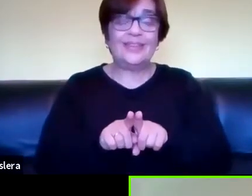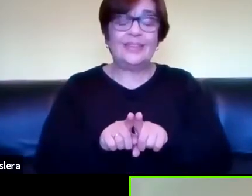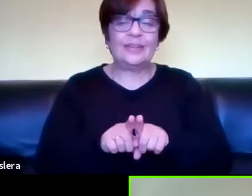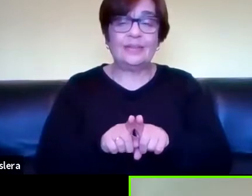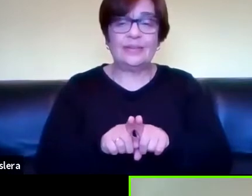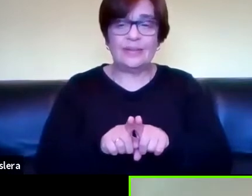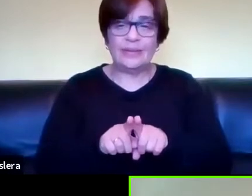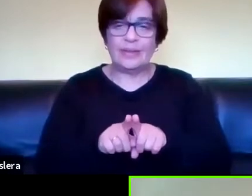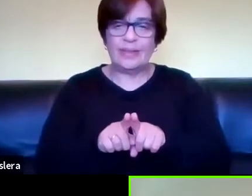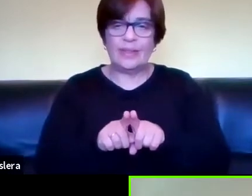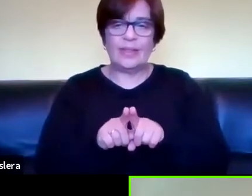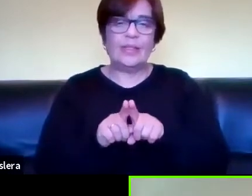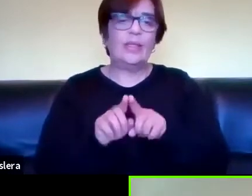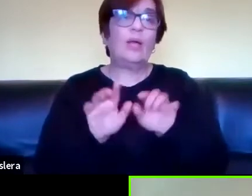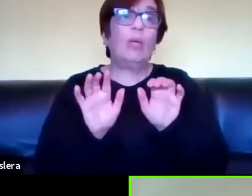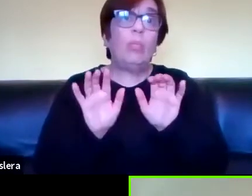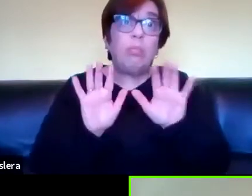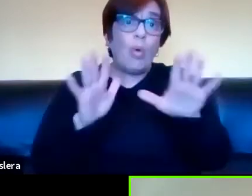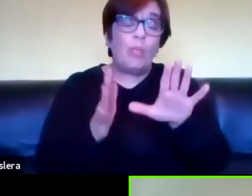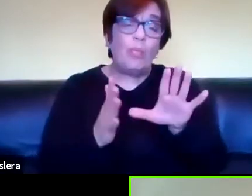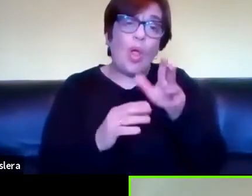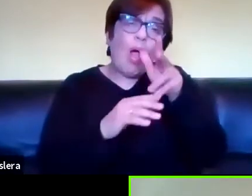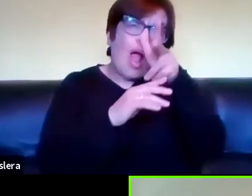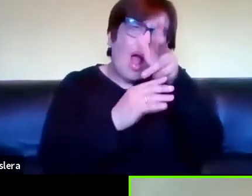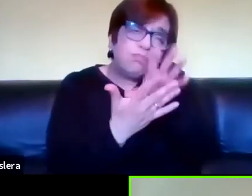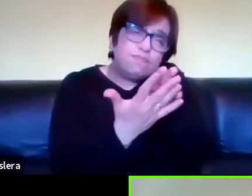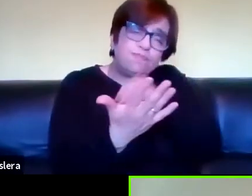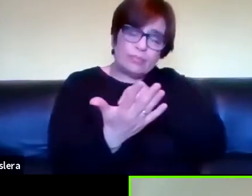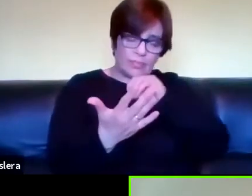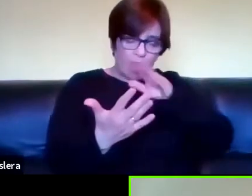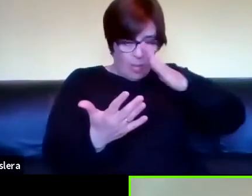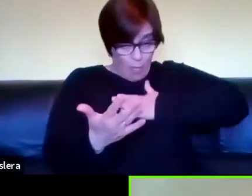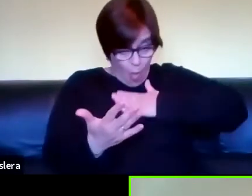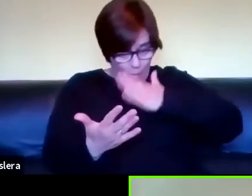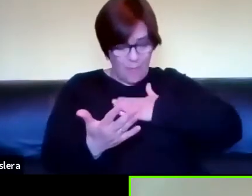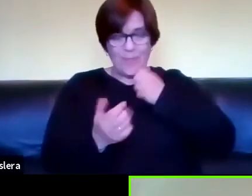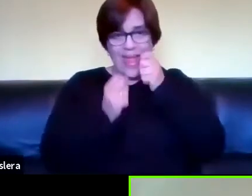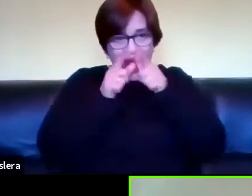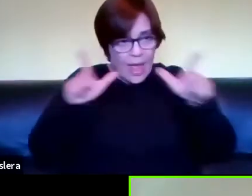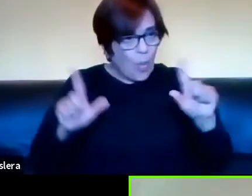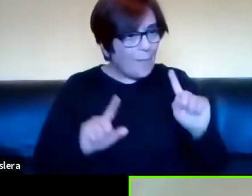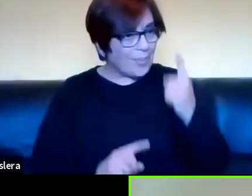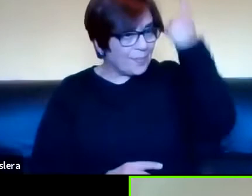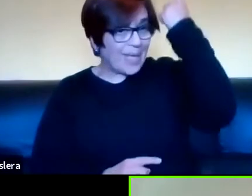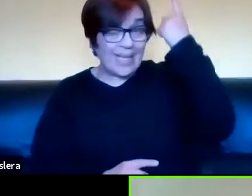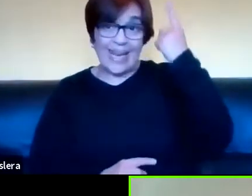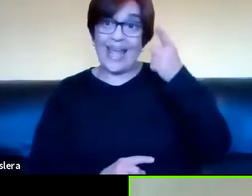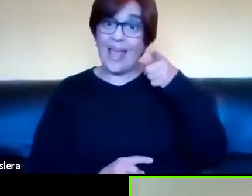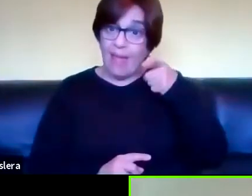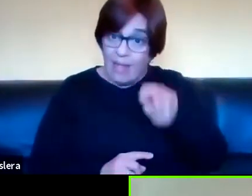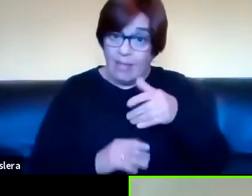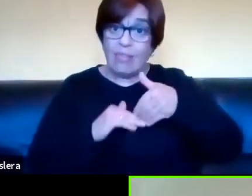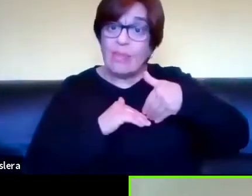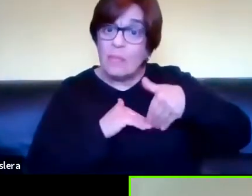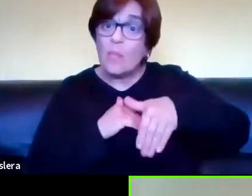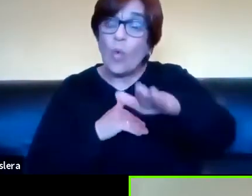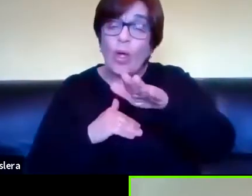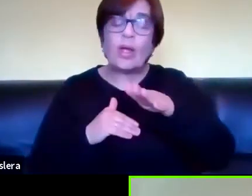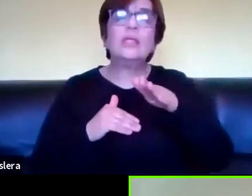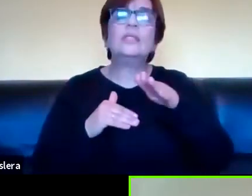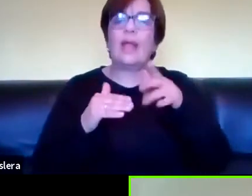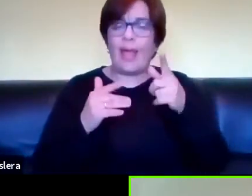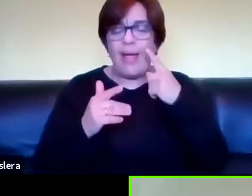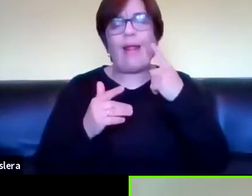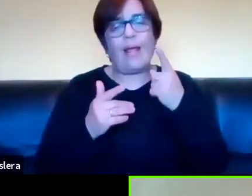desde el letramento en la propia lengua materna nativa primera a partir de ahí empiecen las prácticas de